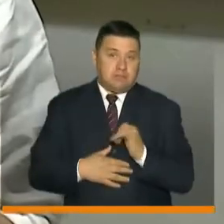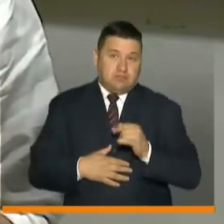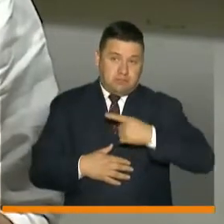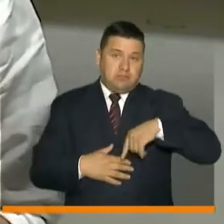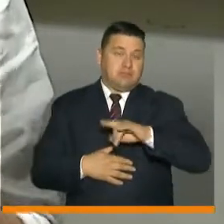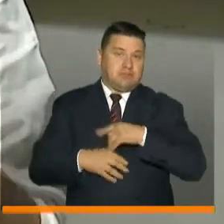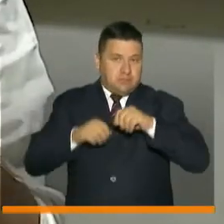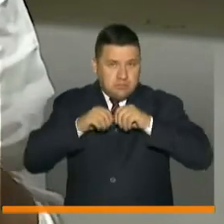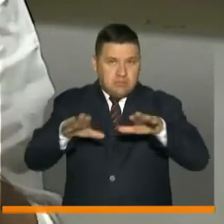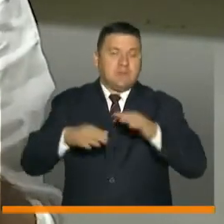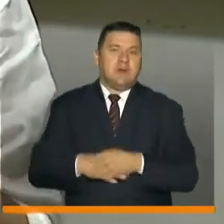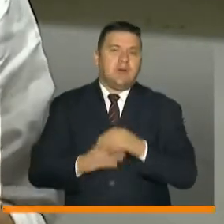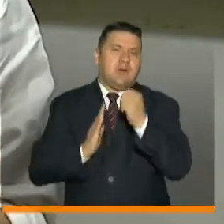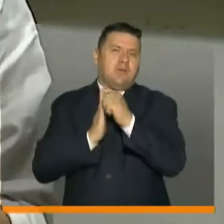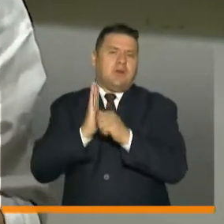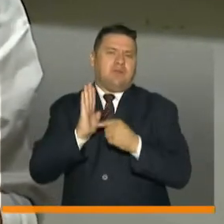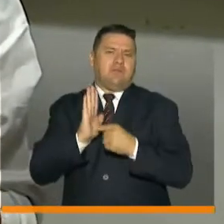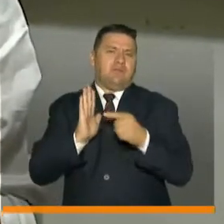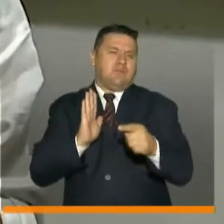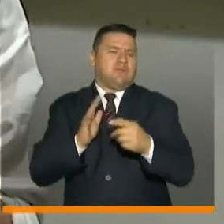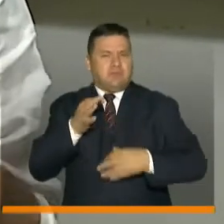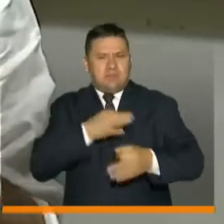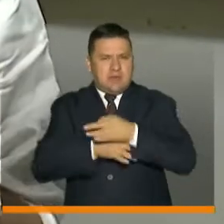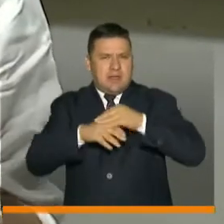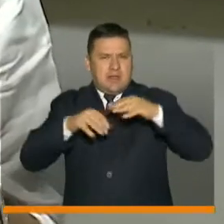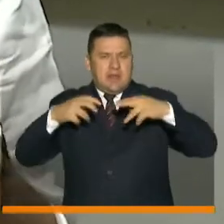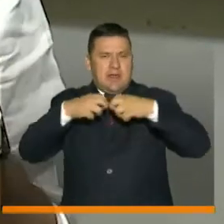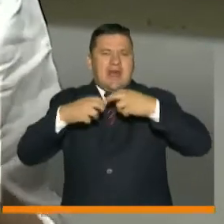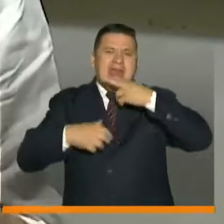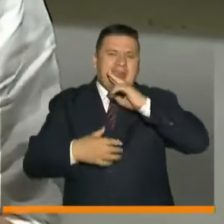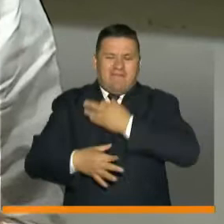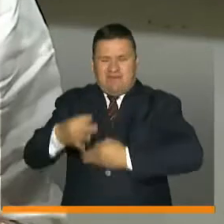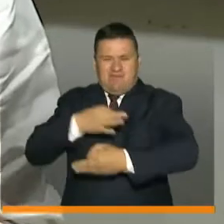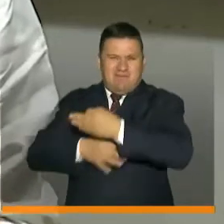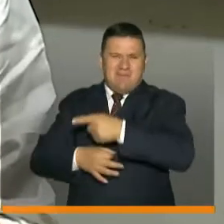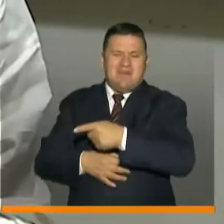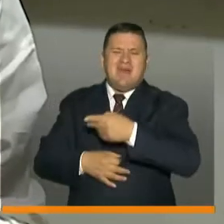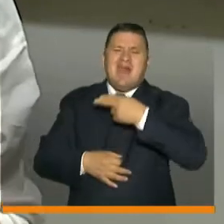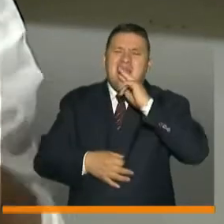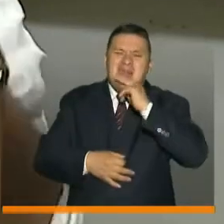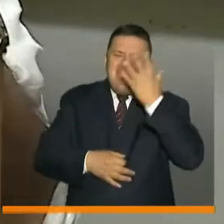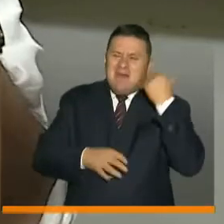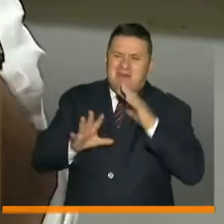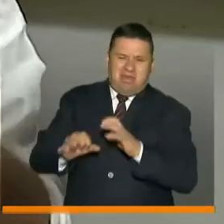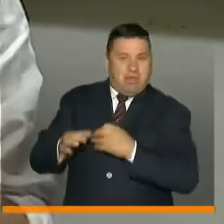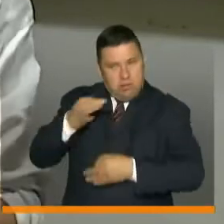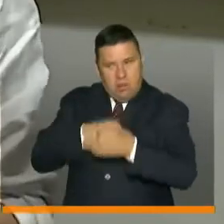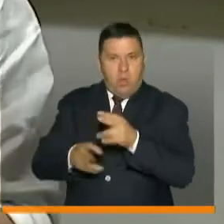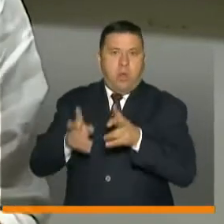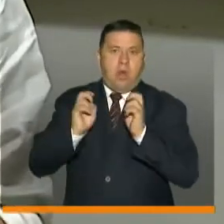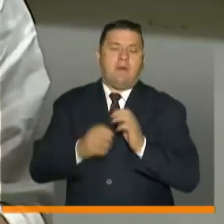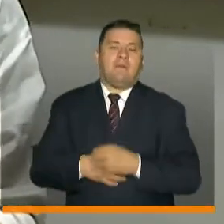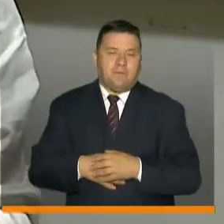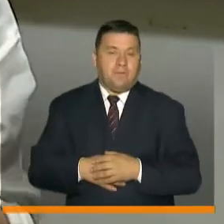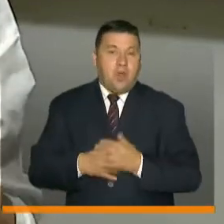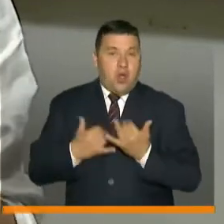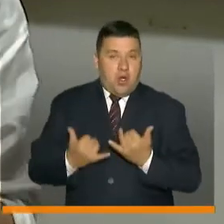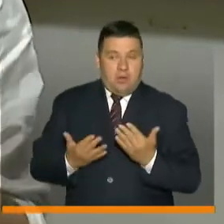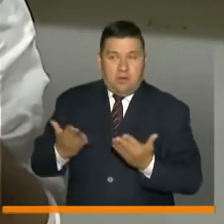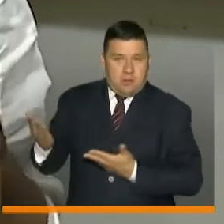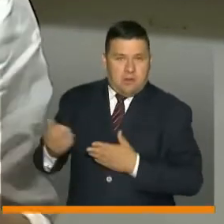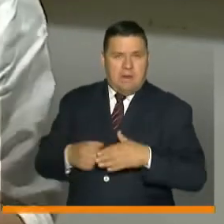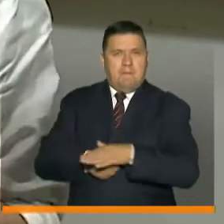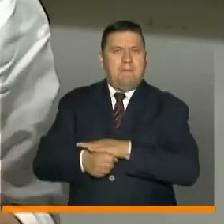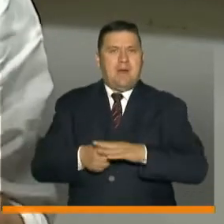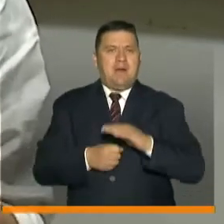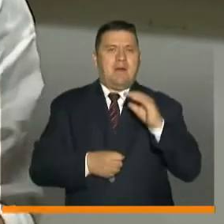también lanzando un programa de sustitución de neveras por neveras eficientes. Nos encontramos hoy en el